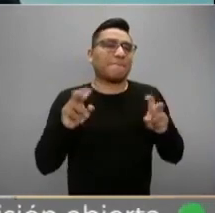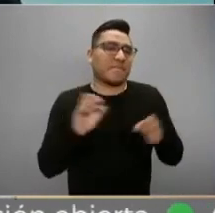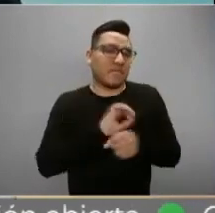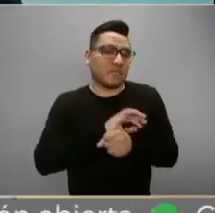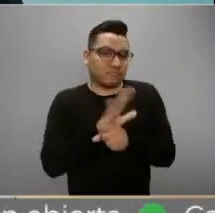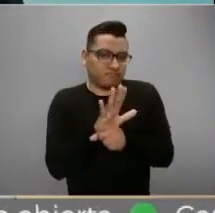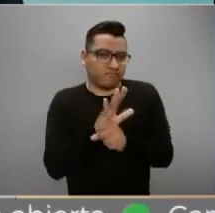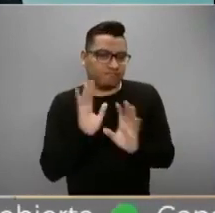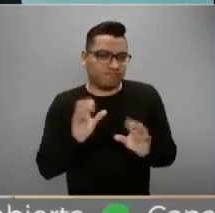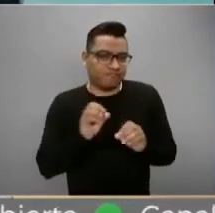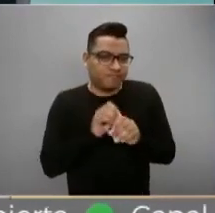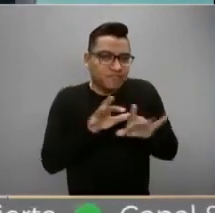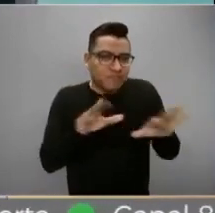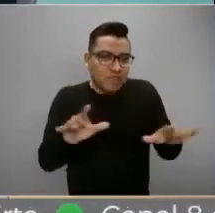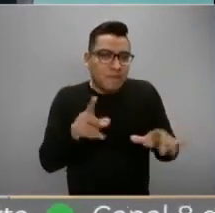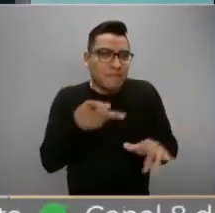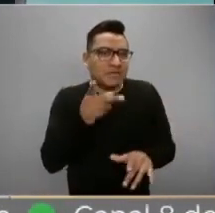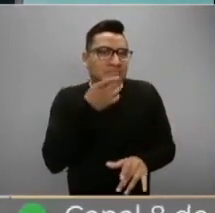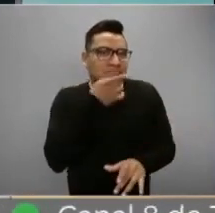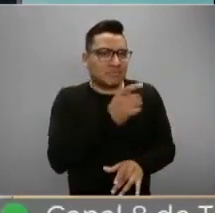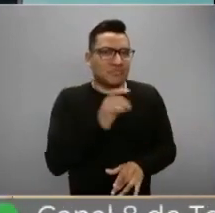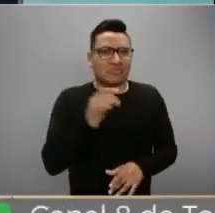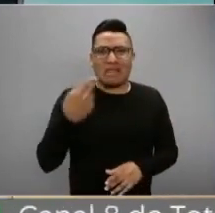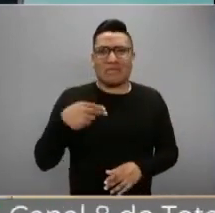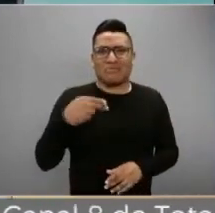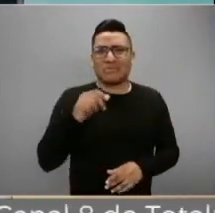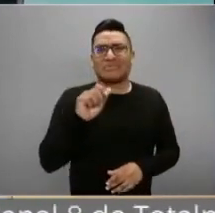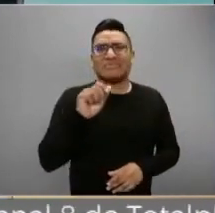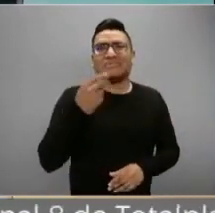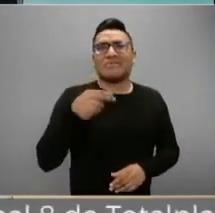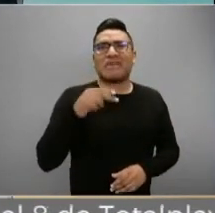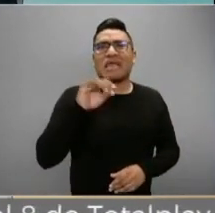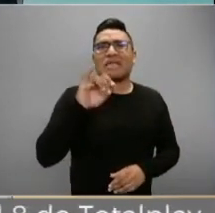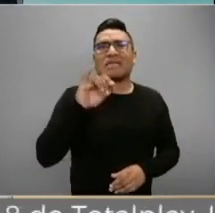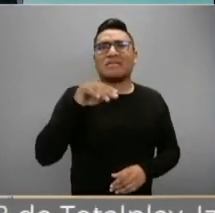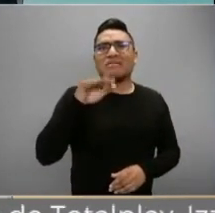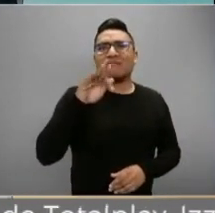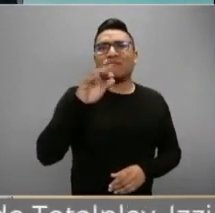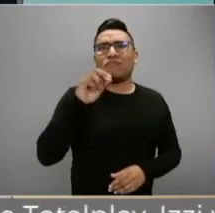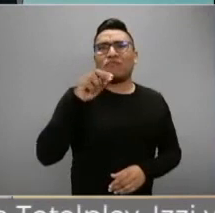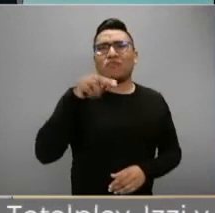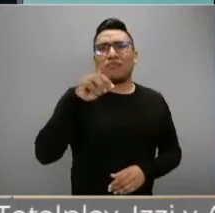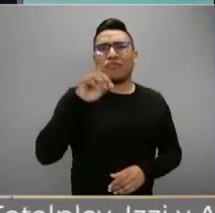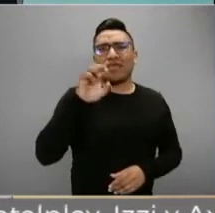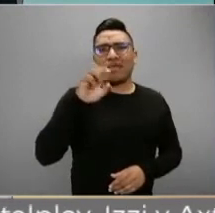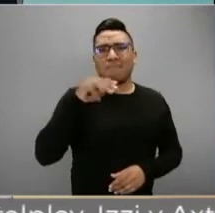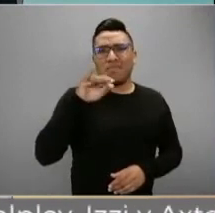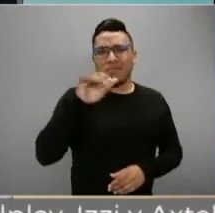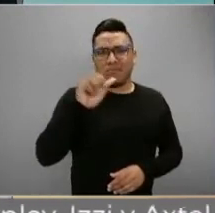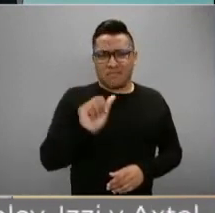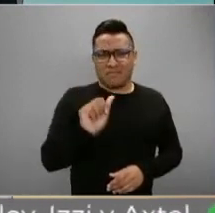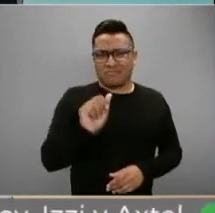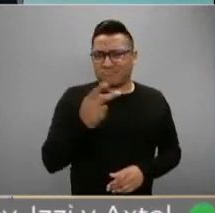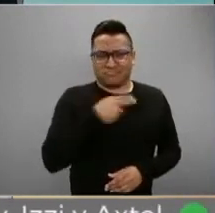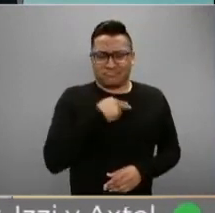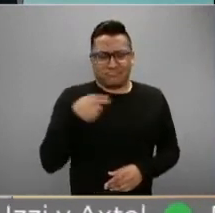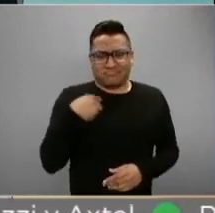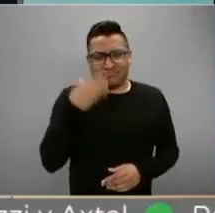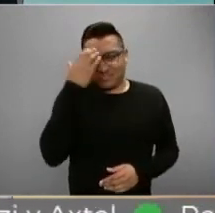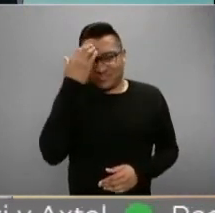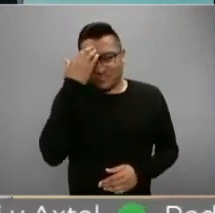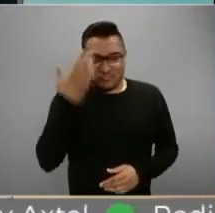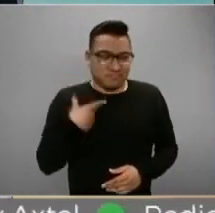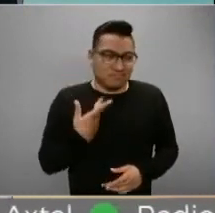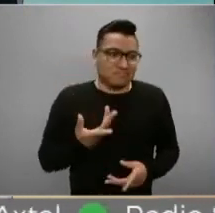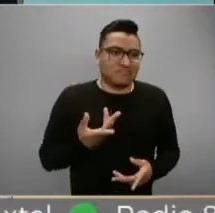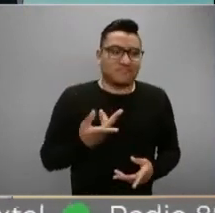lleva a cabo una infodemia. No se lleva a cabo, estamos lidiando contra una infodemia, una palabra con la que no estamos muy familiarizadas y familiarizados, al menos yo no lo estaba.